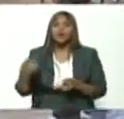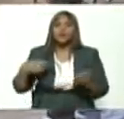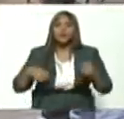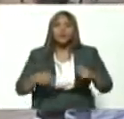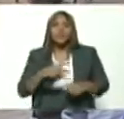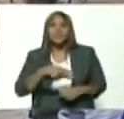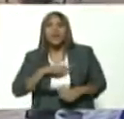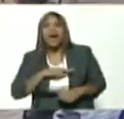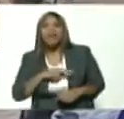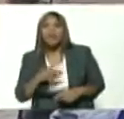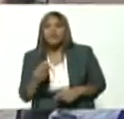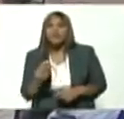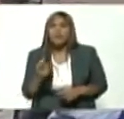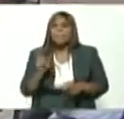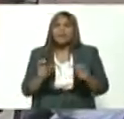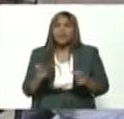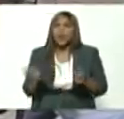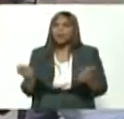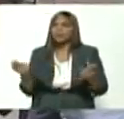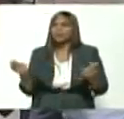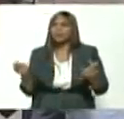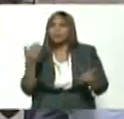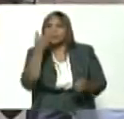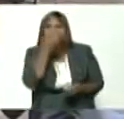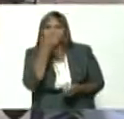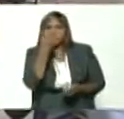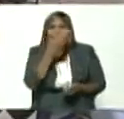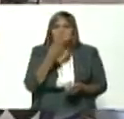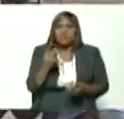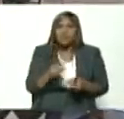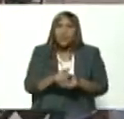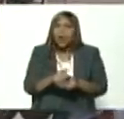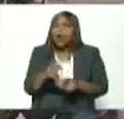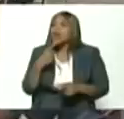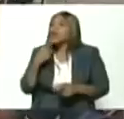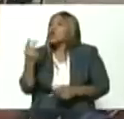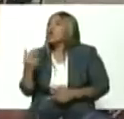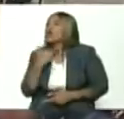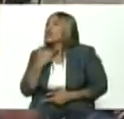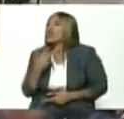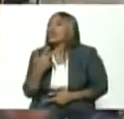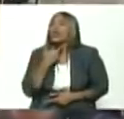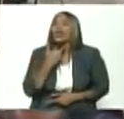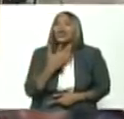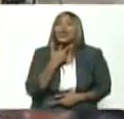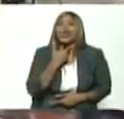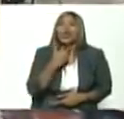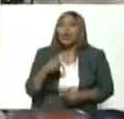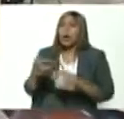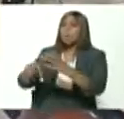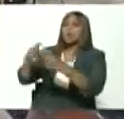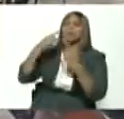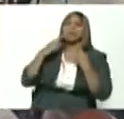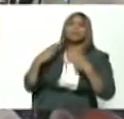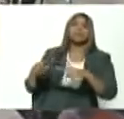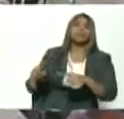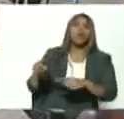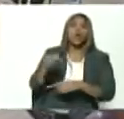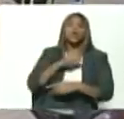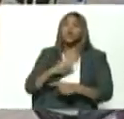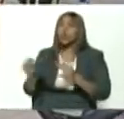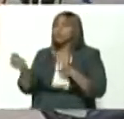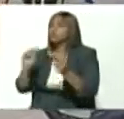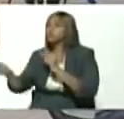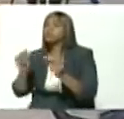de un poco de burócratas que contrataba la empresa para que nos negaran los recursos y crearan conflictos nosotros nos sentábamos a